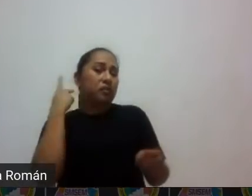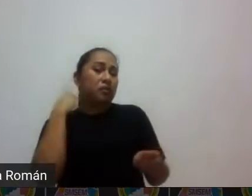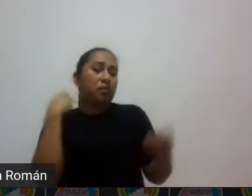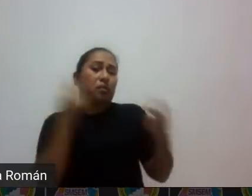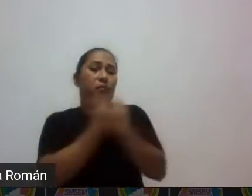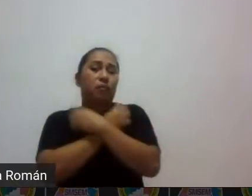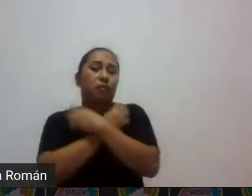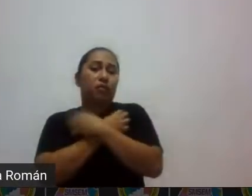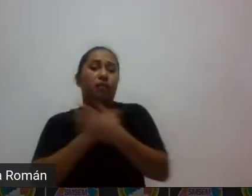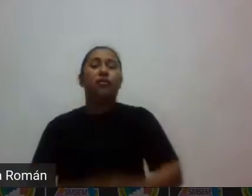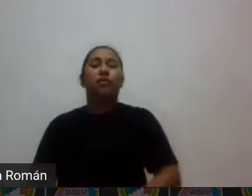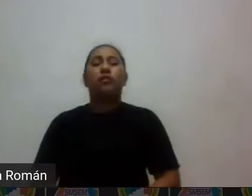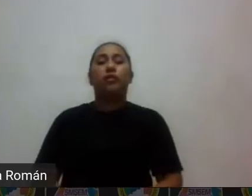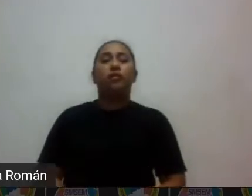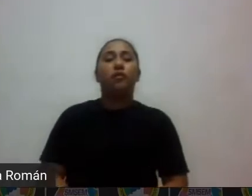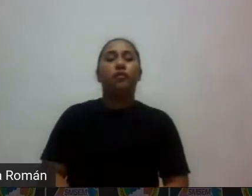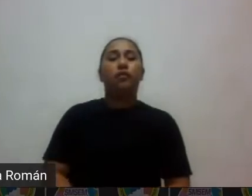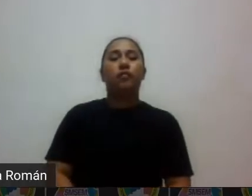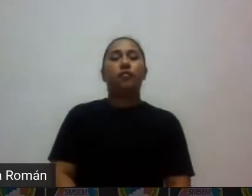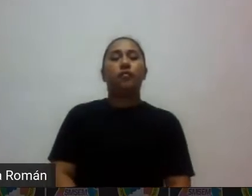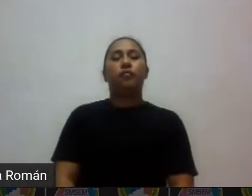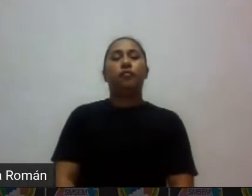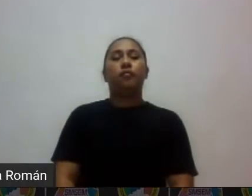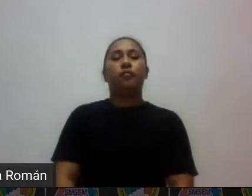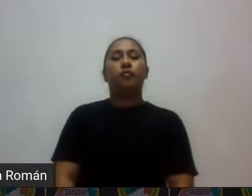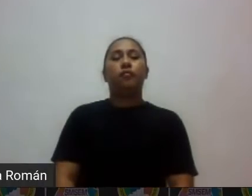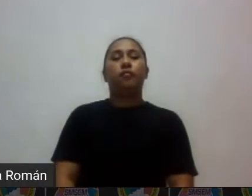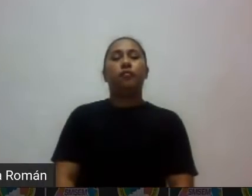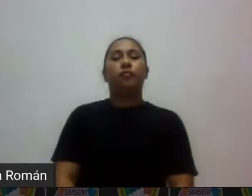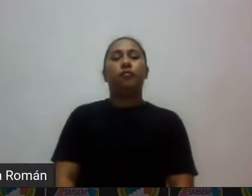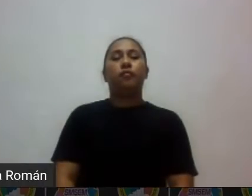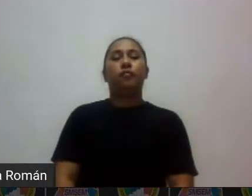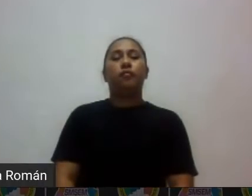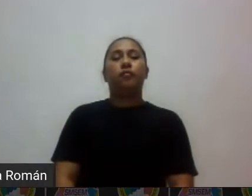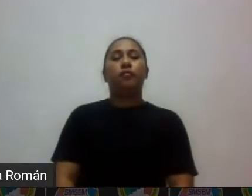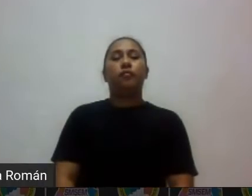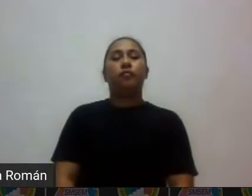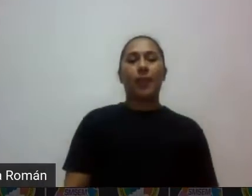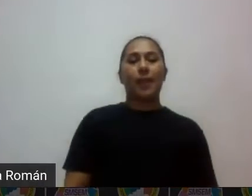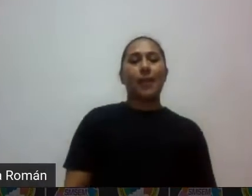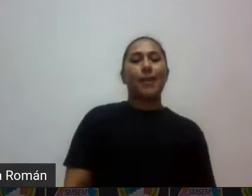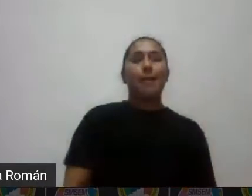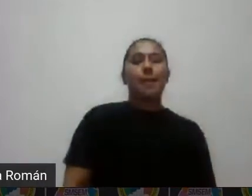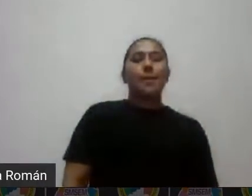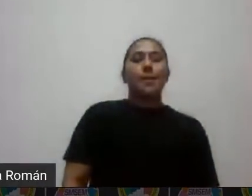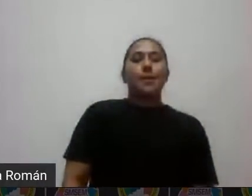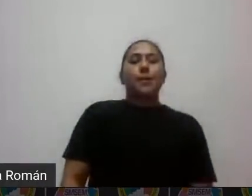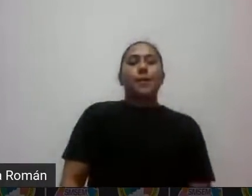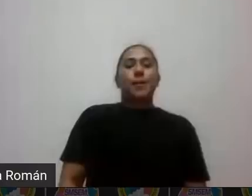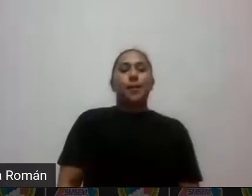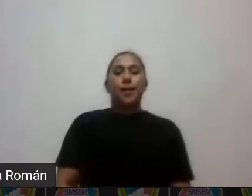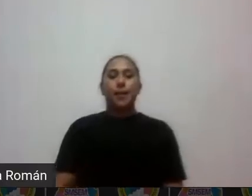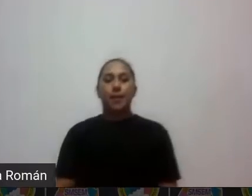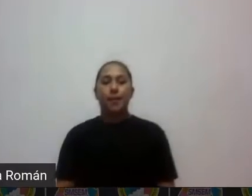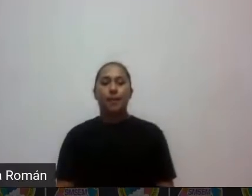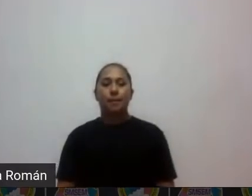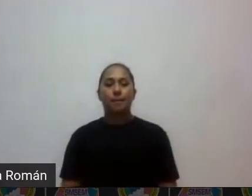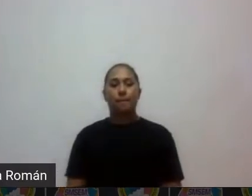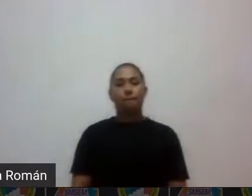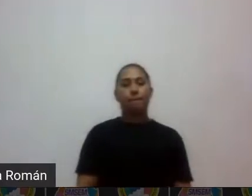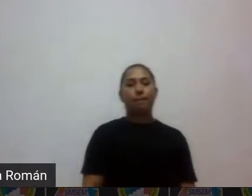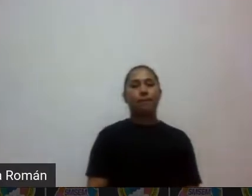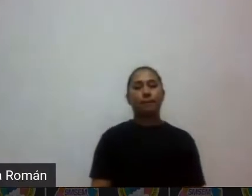espero haber sido claro muchas gracias pero alguna otra pregunta la siguiente pregunta